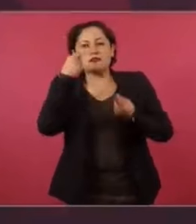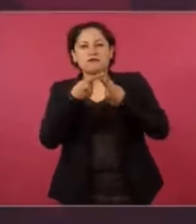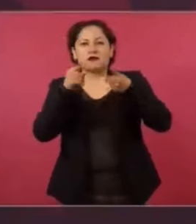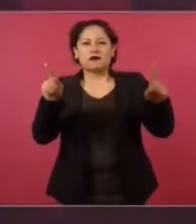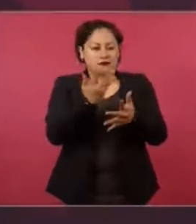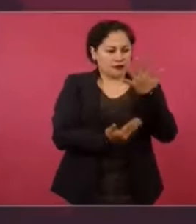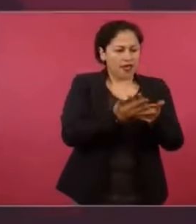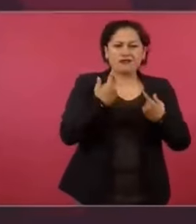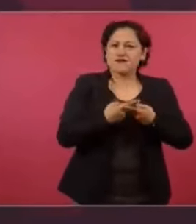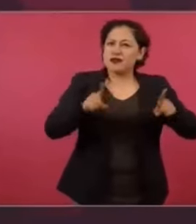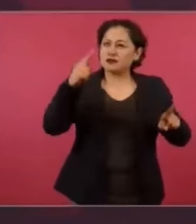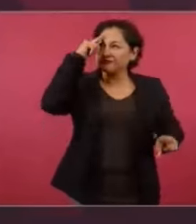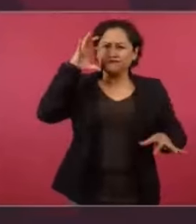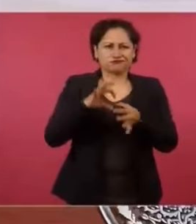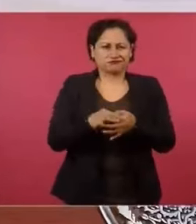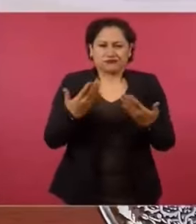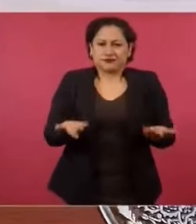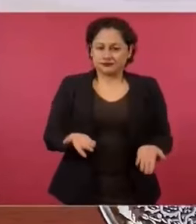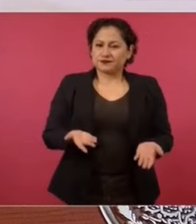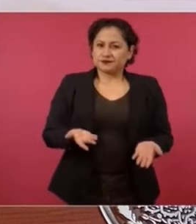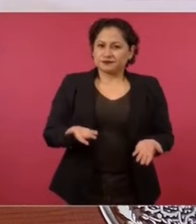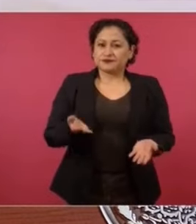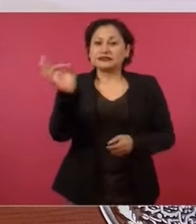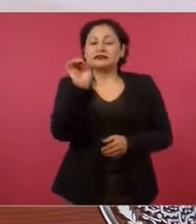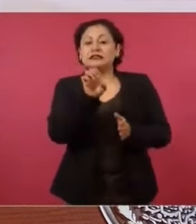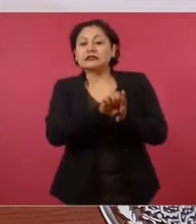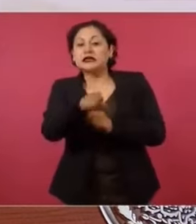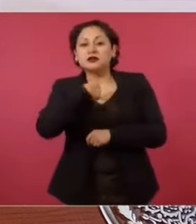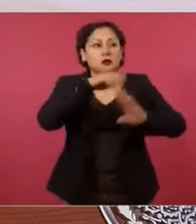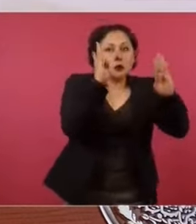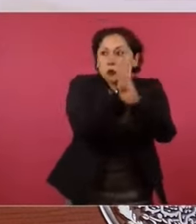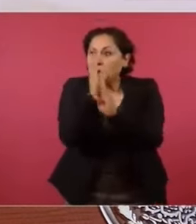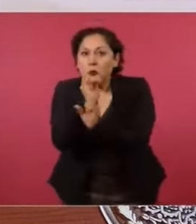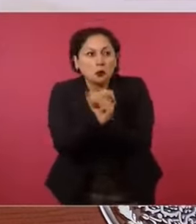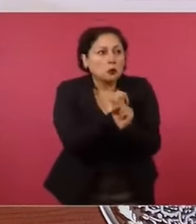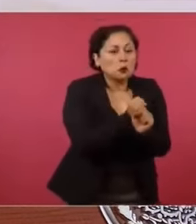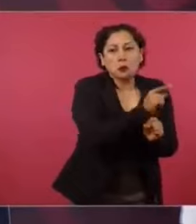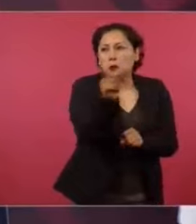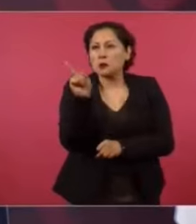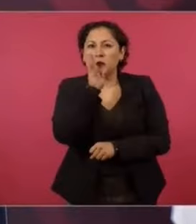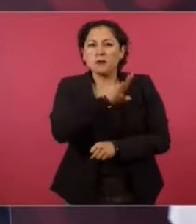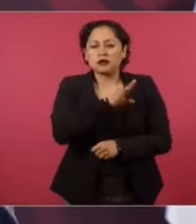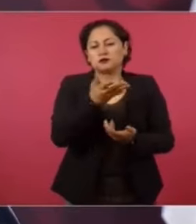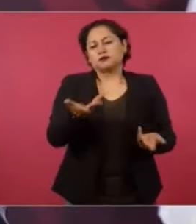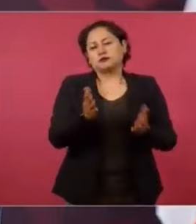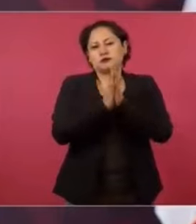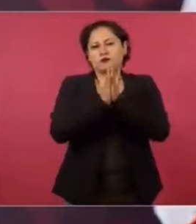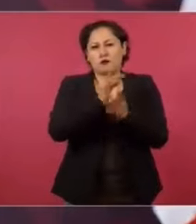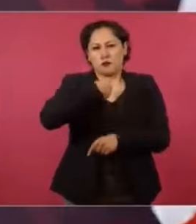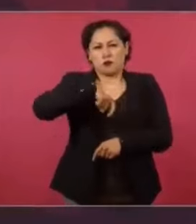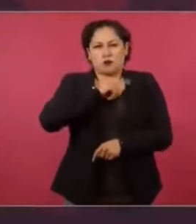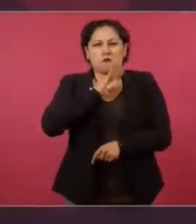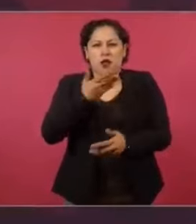estaríamos traicionándonos a nosotros mismos y eso nunca, jamás,